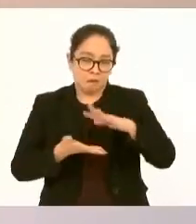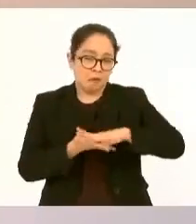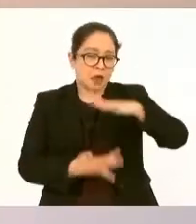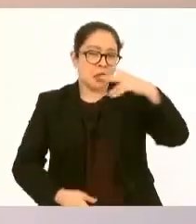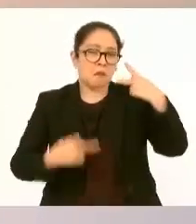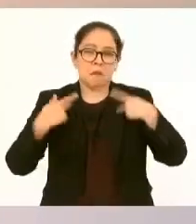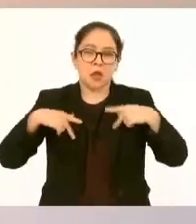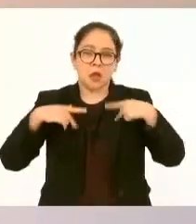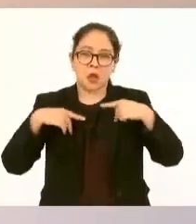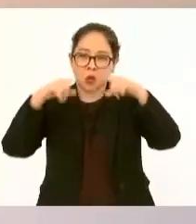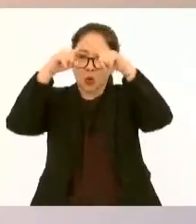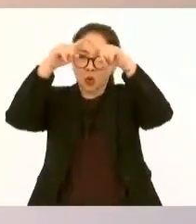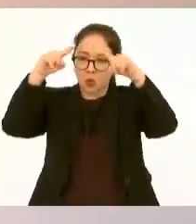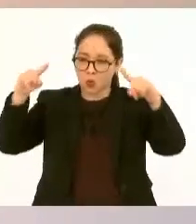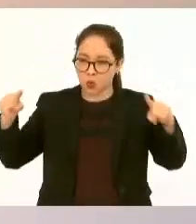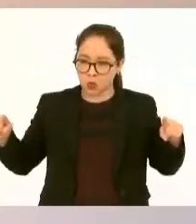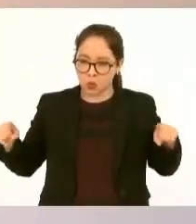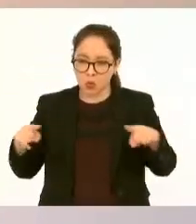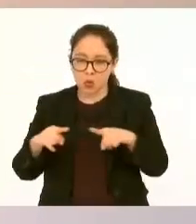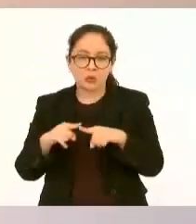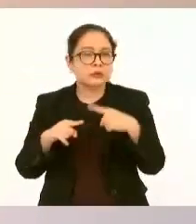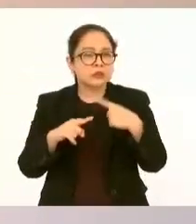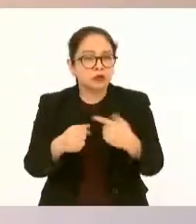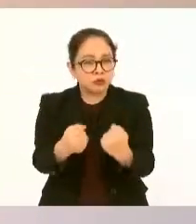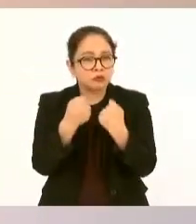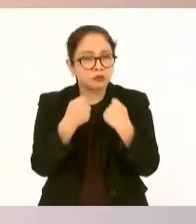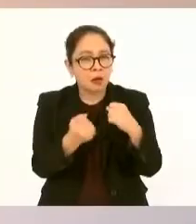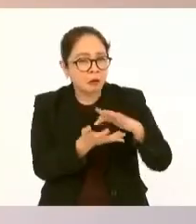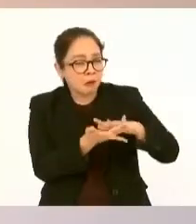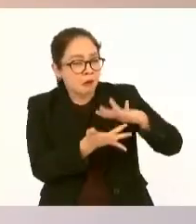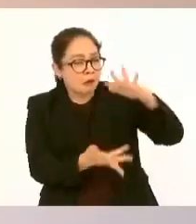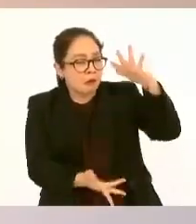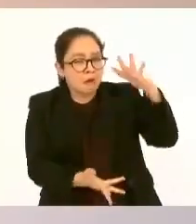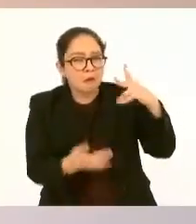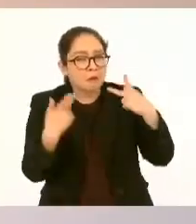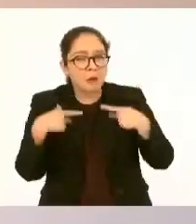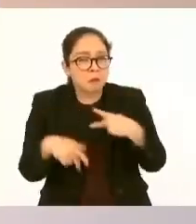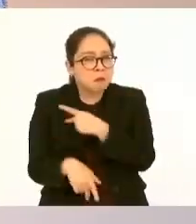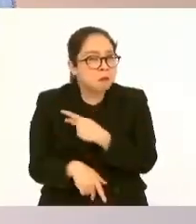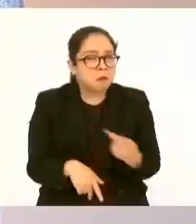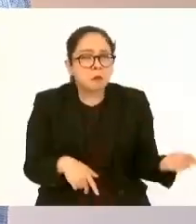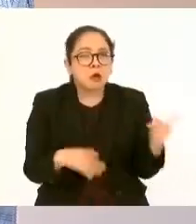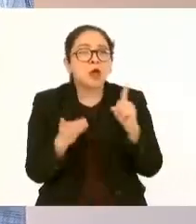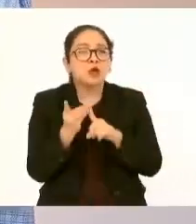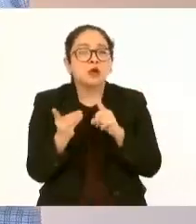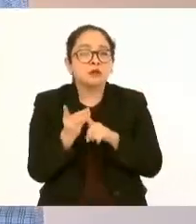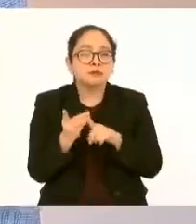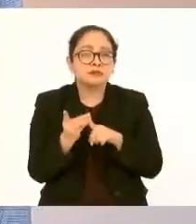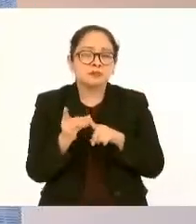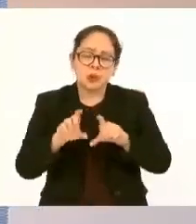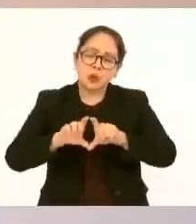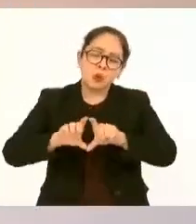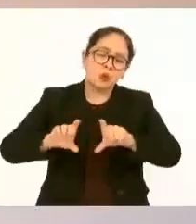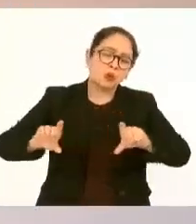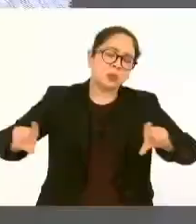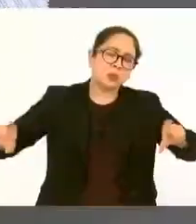la población que vive en la pobreza hasta